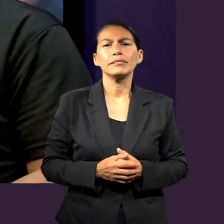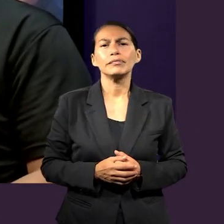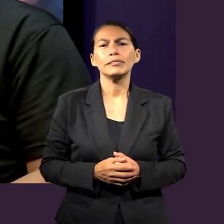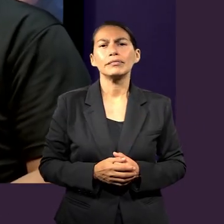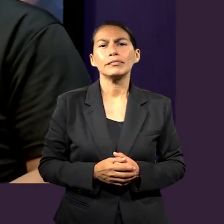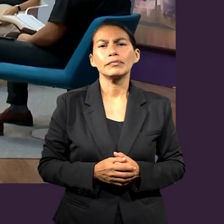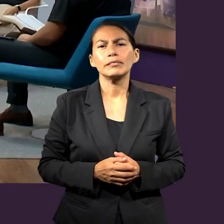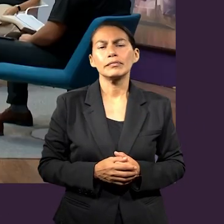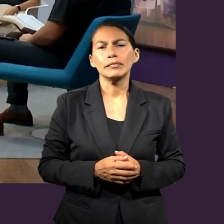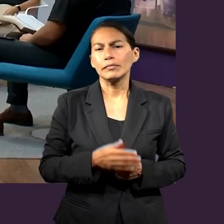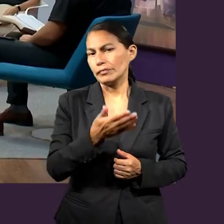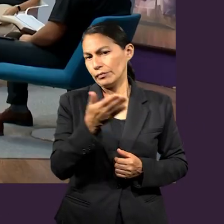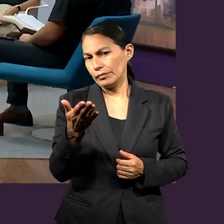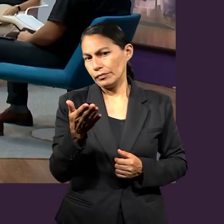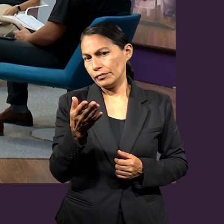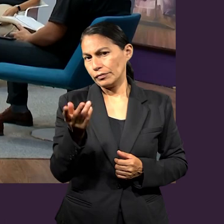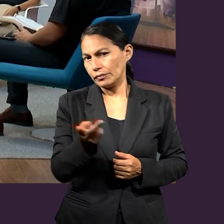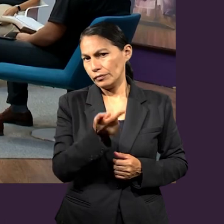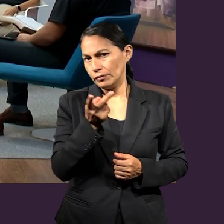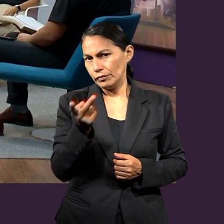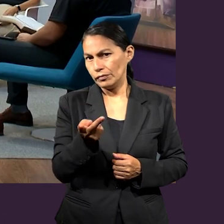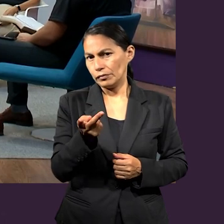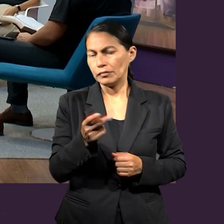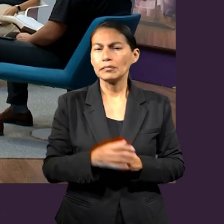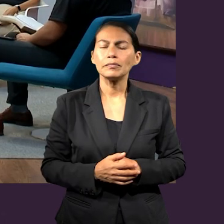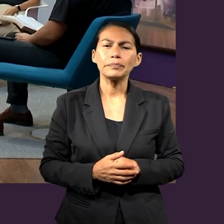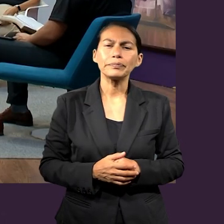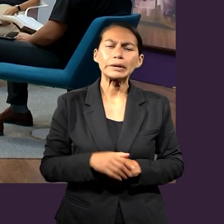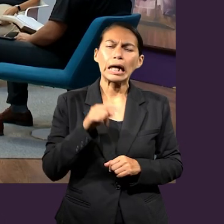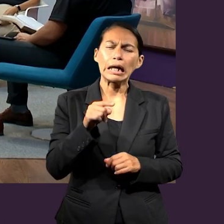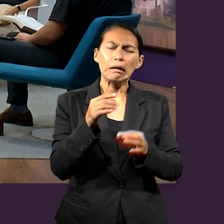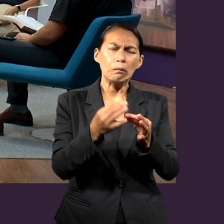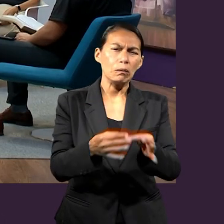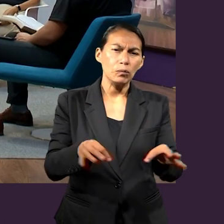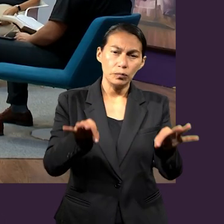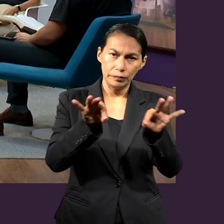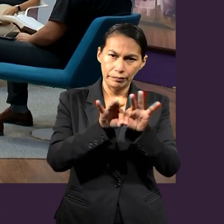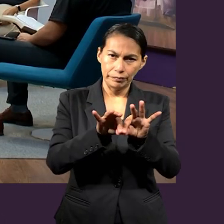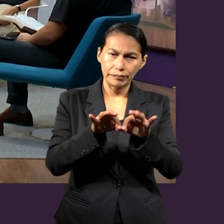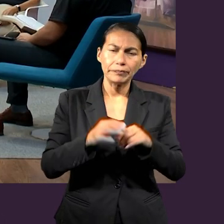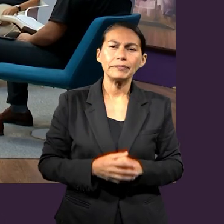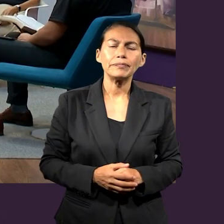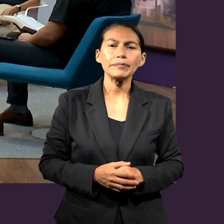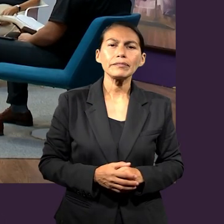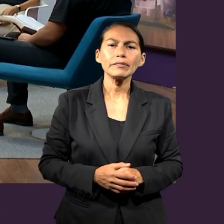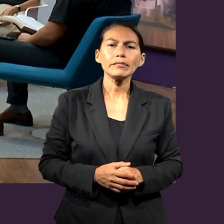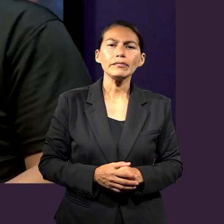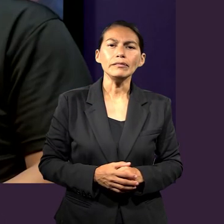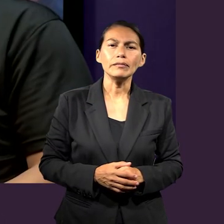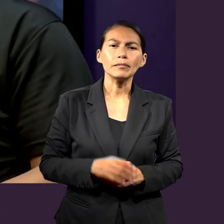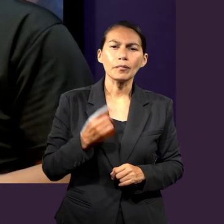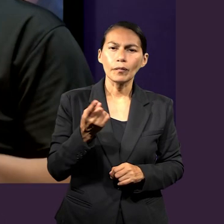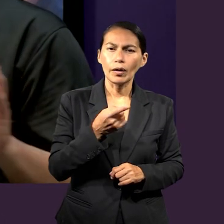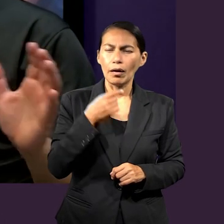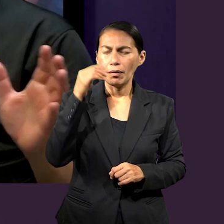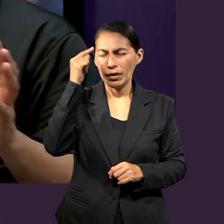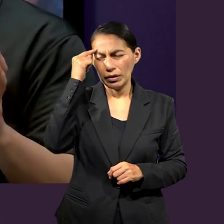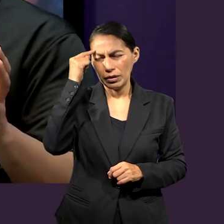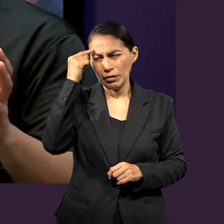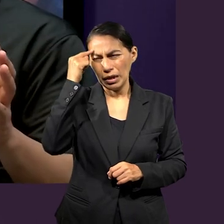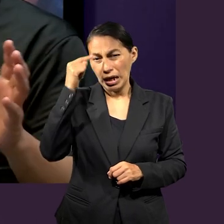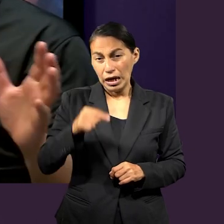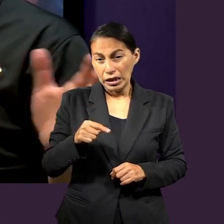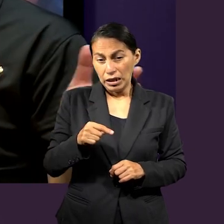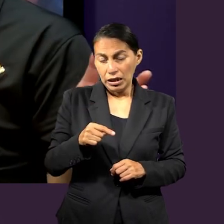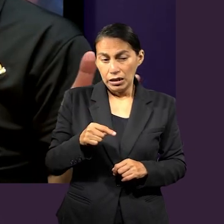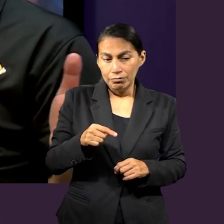este segmento. Usted hacía la pregunta, y hay una parte importante, porque cuando analizamos un